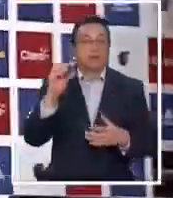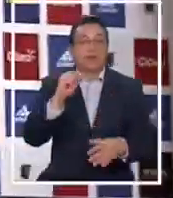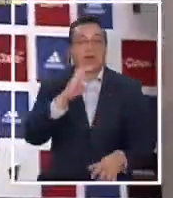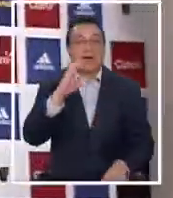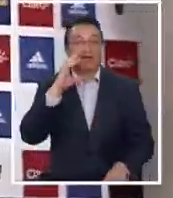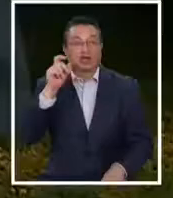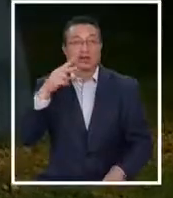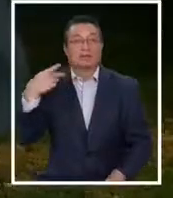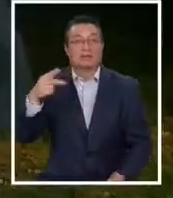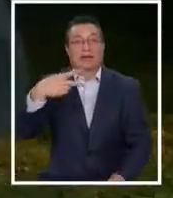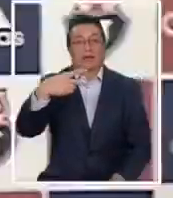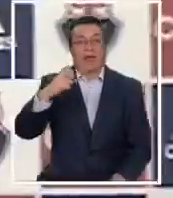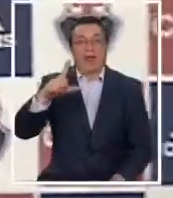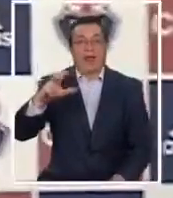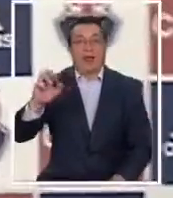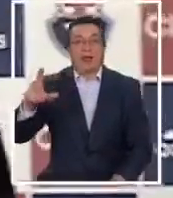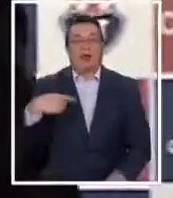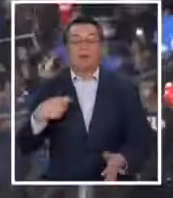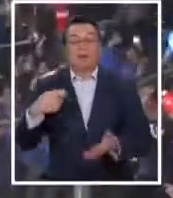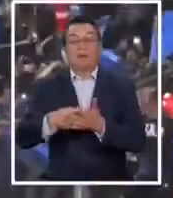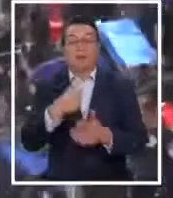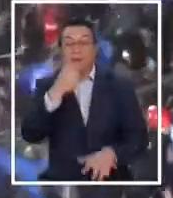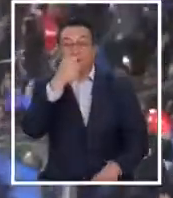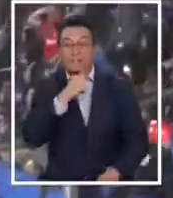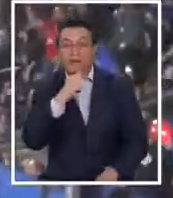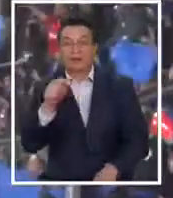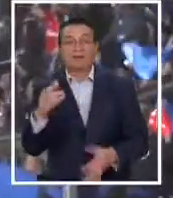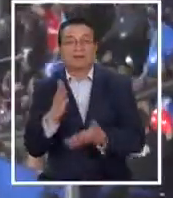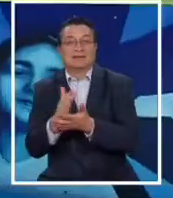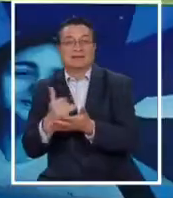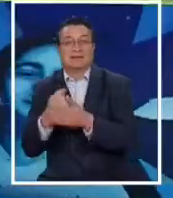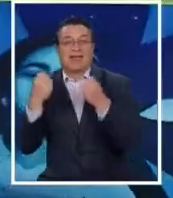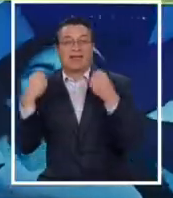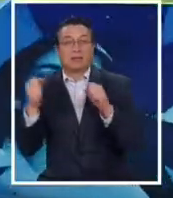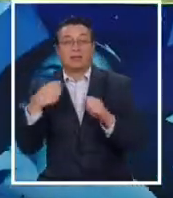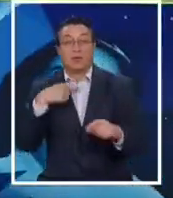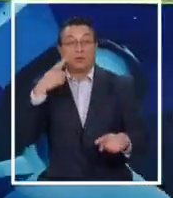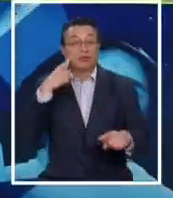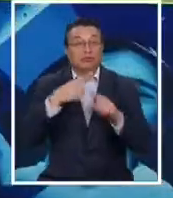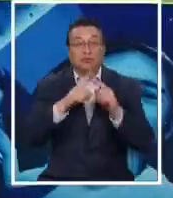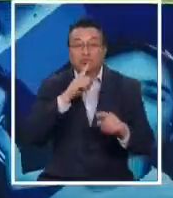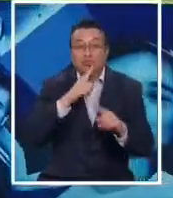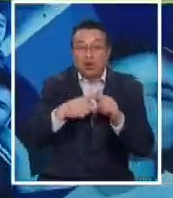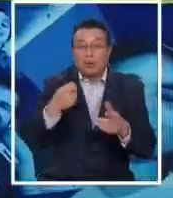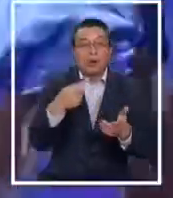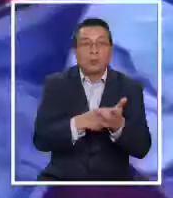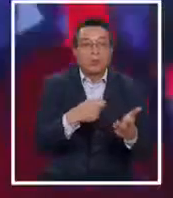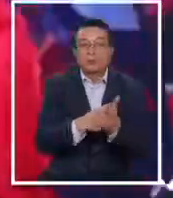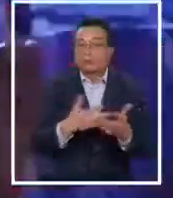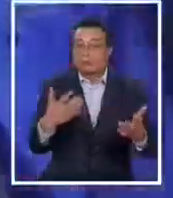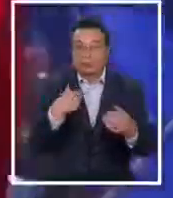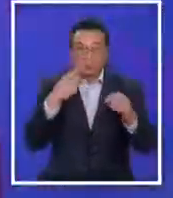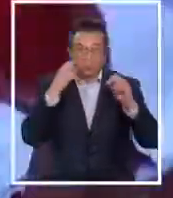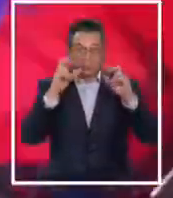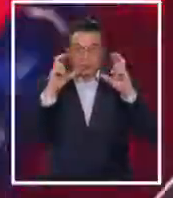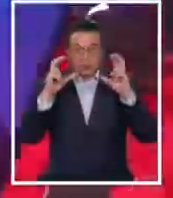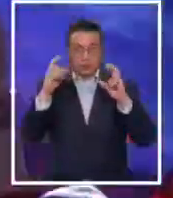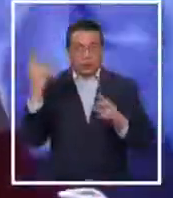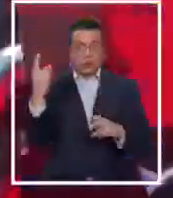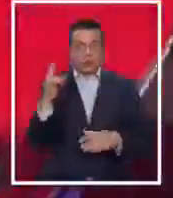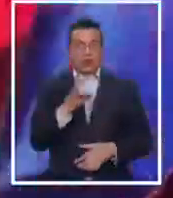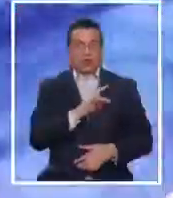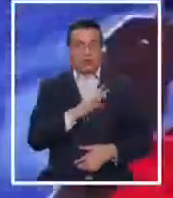acciones de Carlos Heller al Fondo de Inversión Privado Tactical Sports. El no conocer los nombres de los compradores encendió las alertas en la